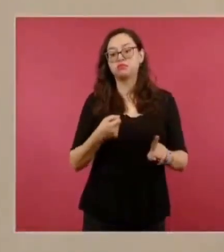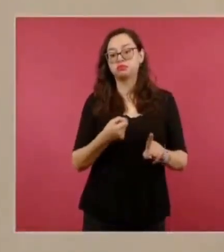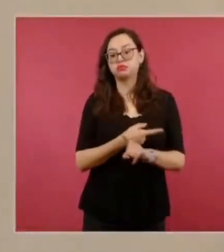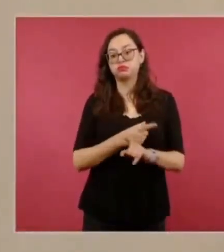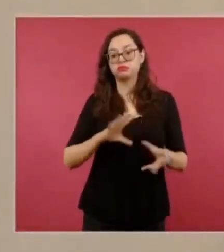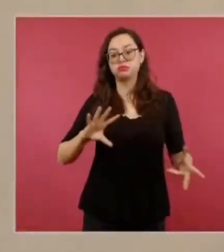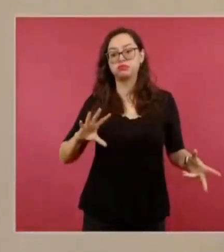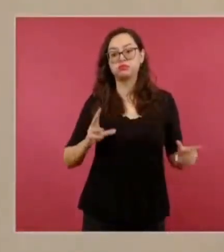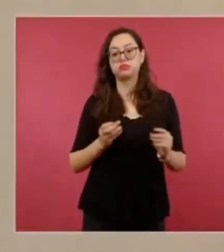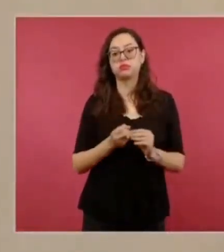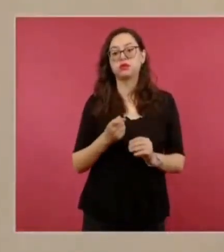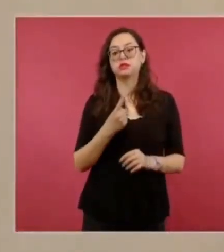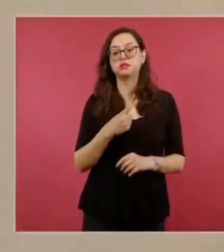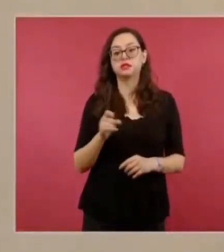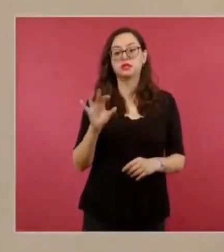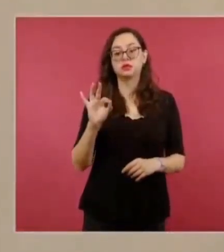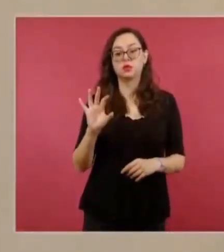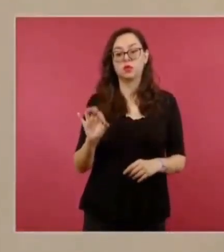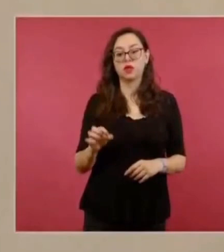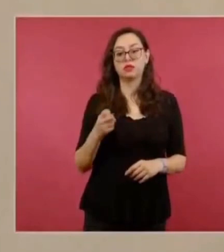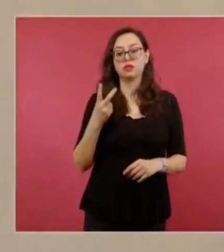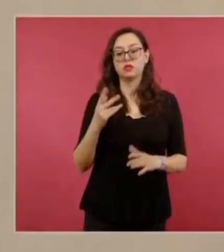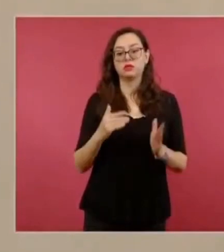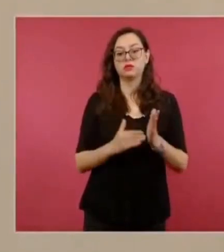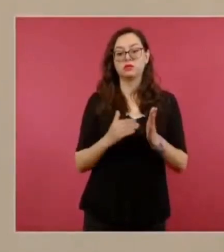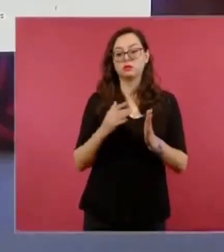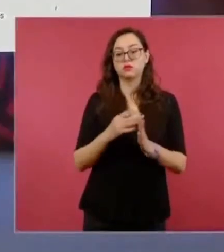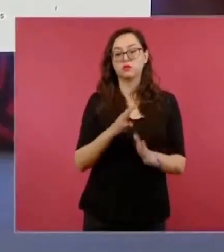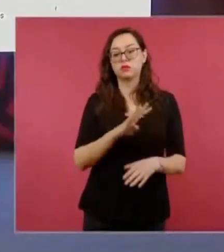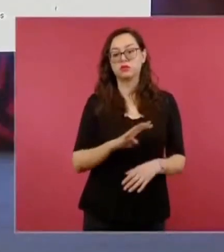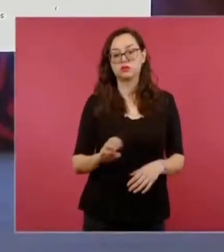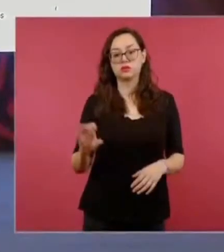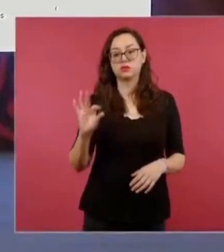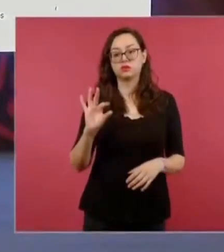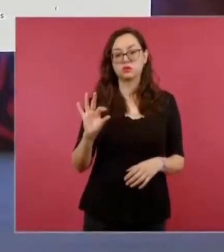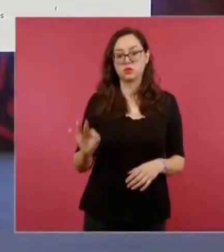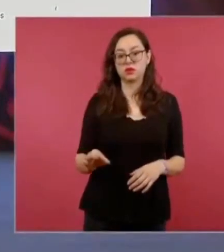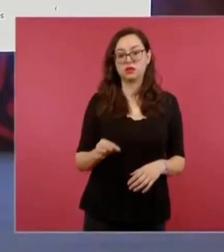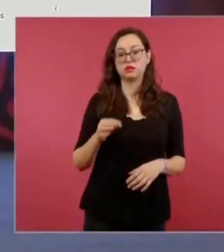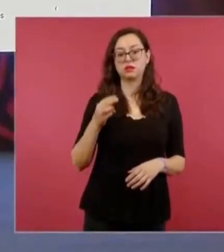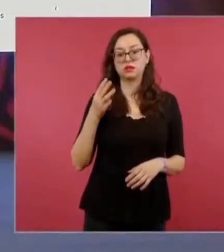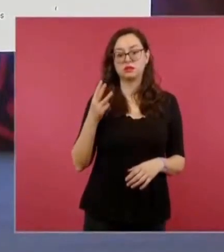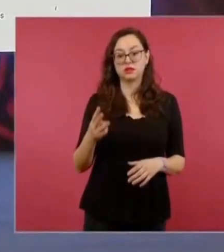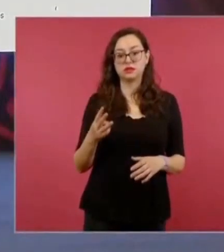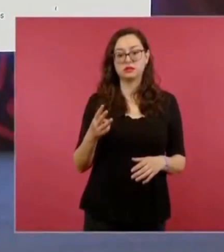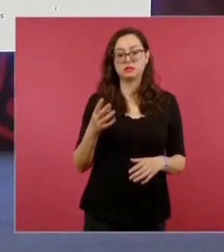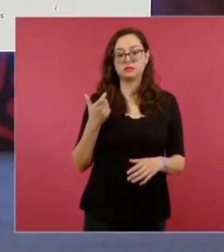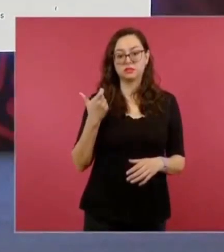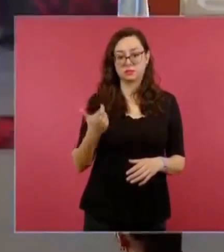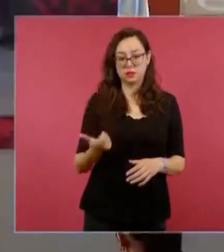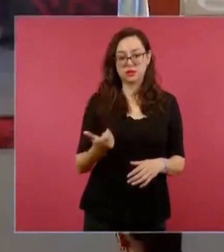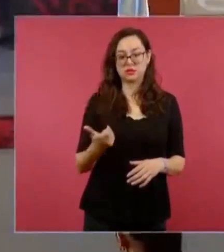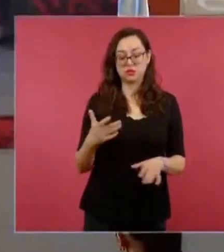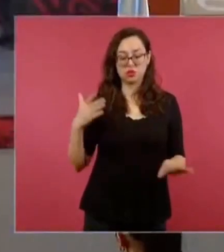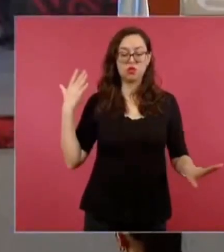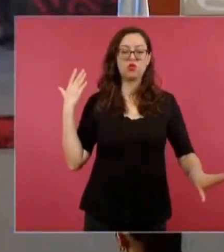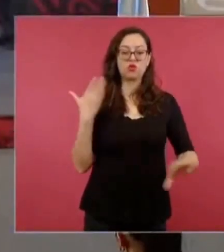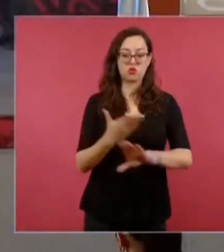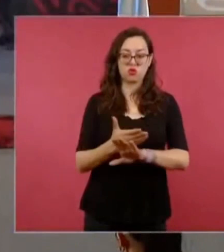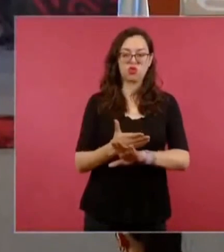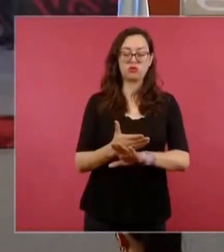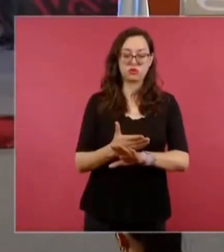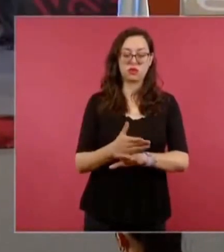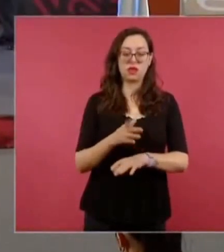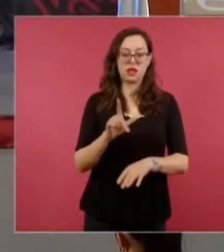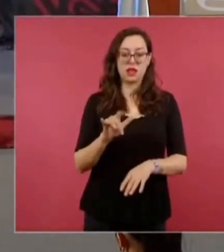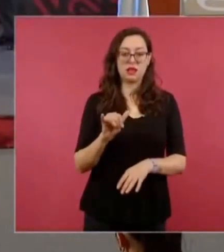de 142 millones, 440 mil 883 pesos en perjuicio de la paraestatal.